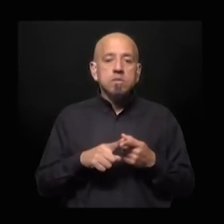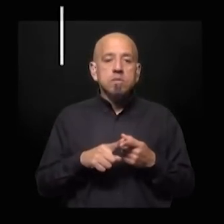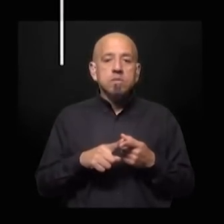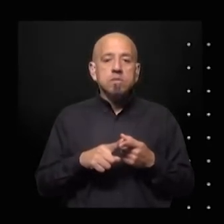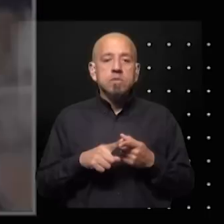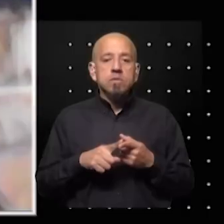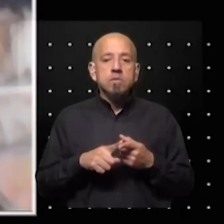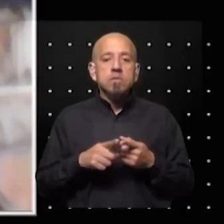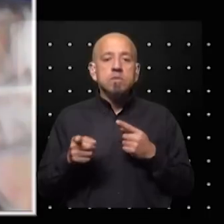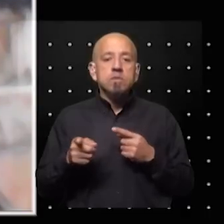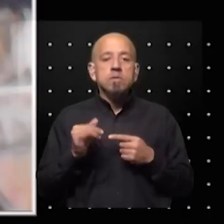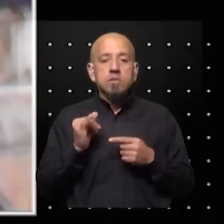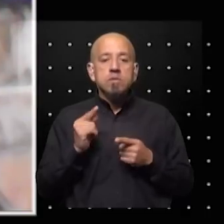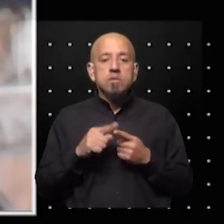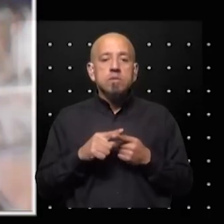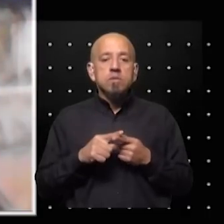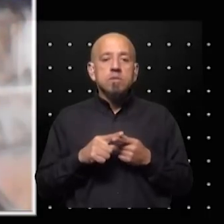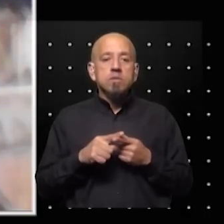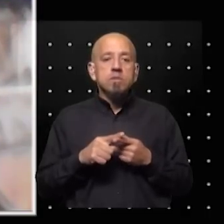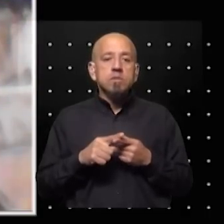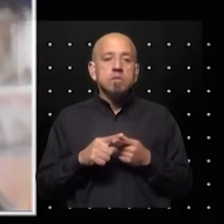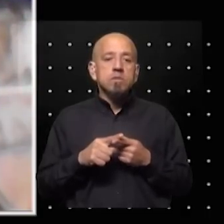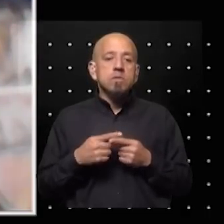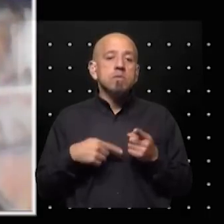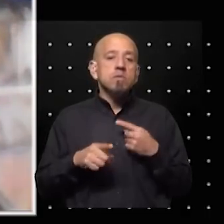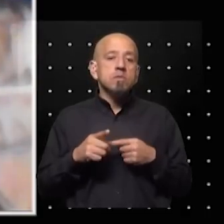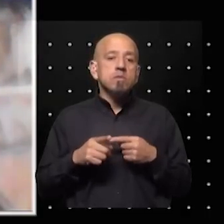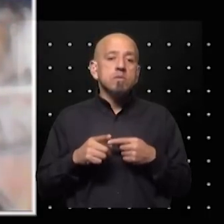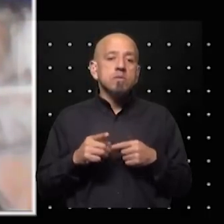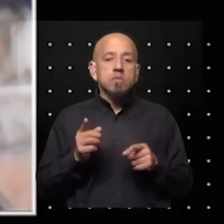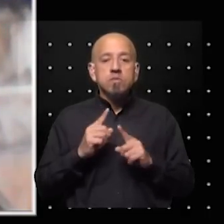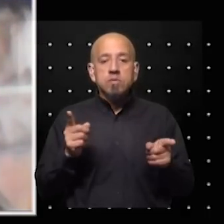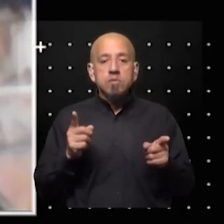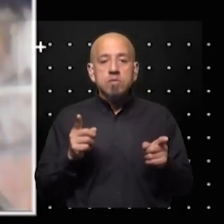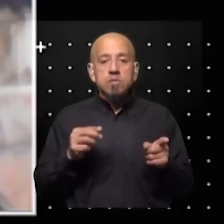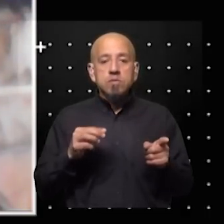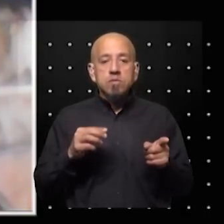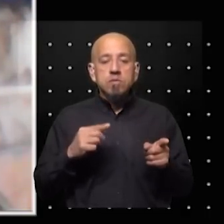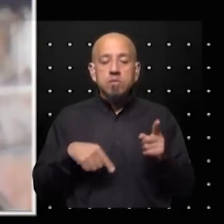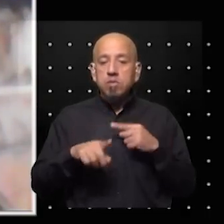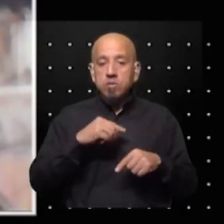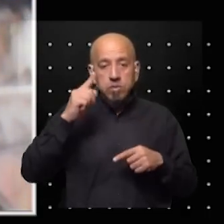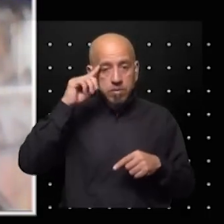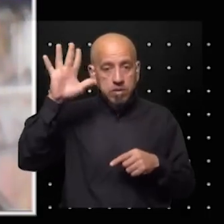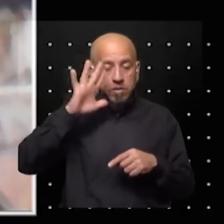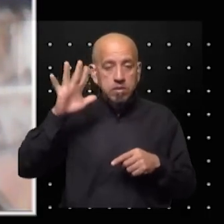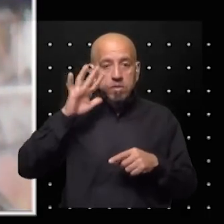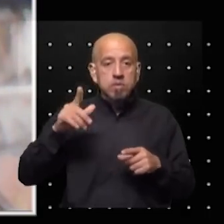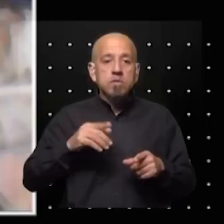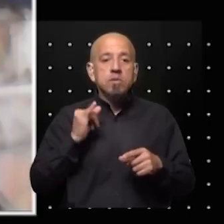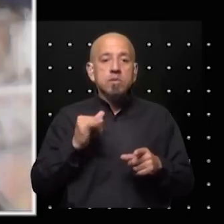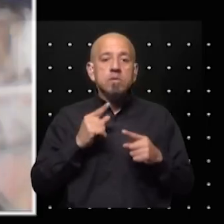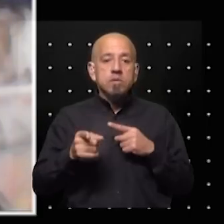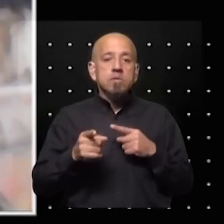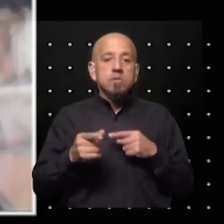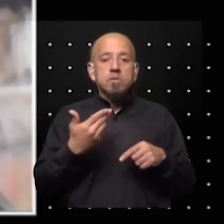y pasó no estoy hablando de una fantasía no es Narnia le pasó y le